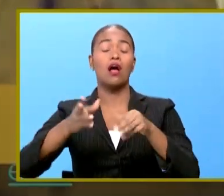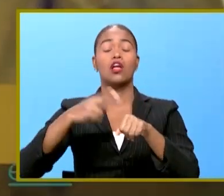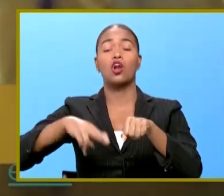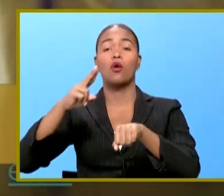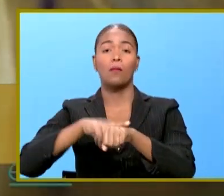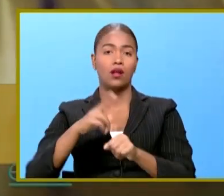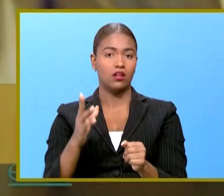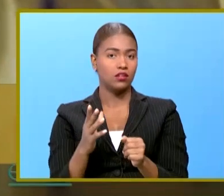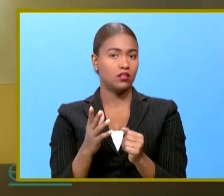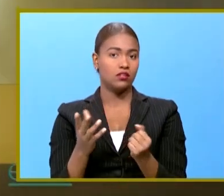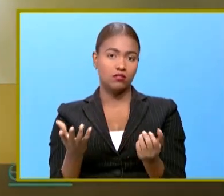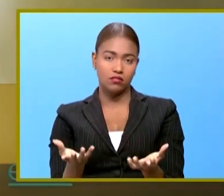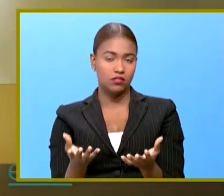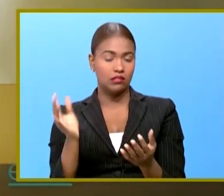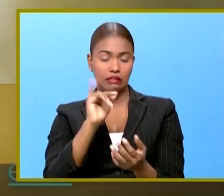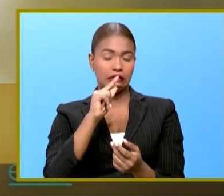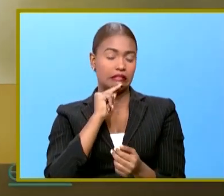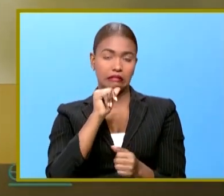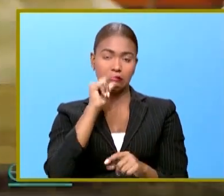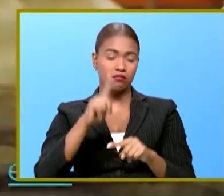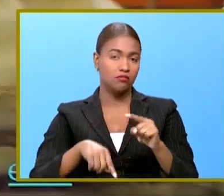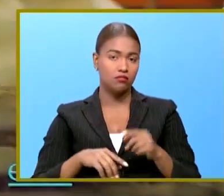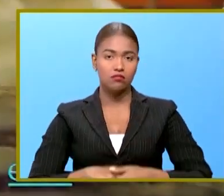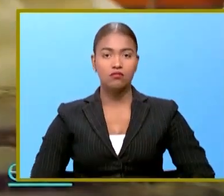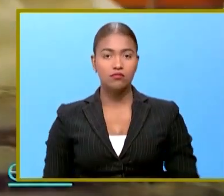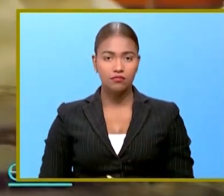diestra y siniestra y eso no se puede